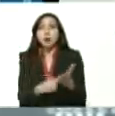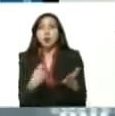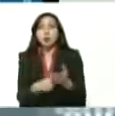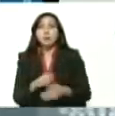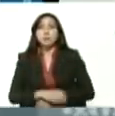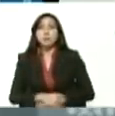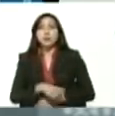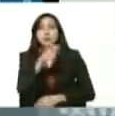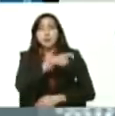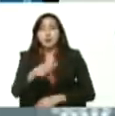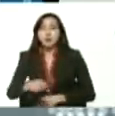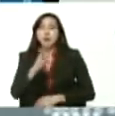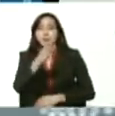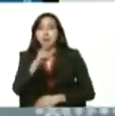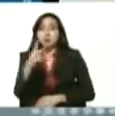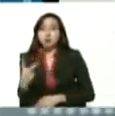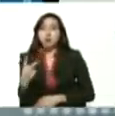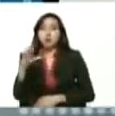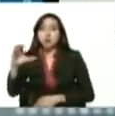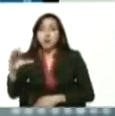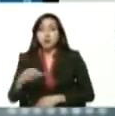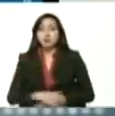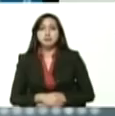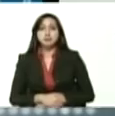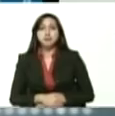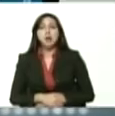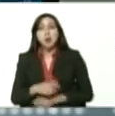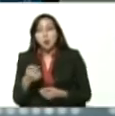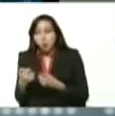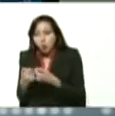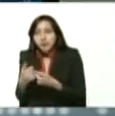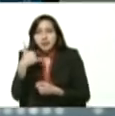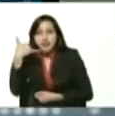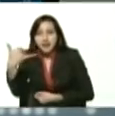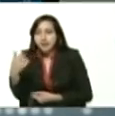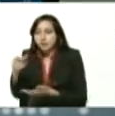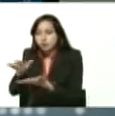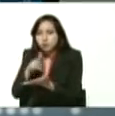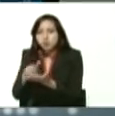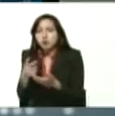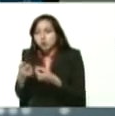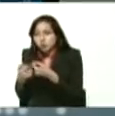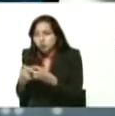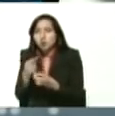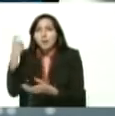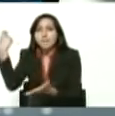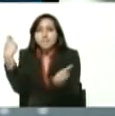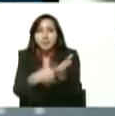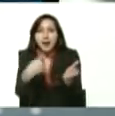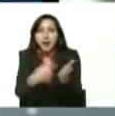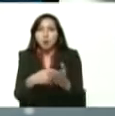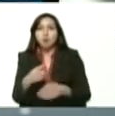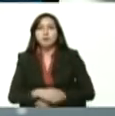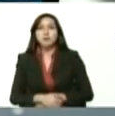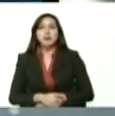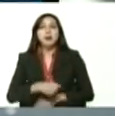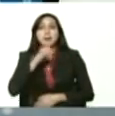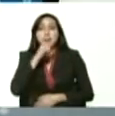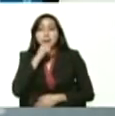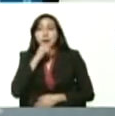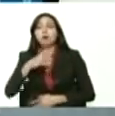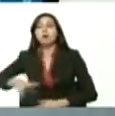crea que esto del P2C, no, es pago móvil, por teléfono, así de sencillo, nuestro adulto mayor, ya un 10% que se está